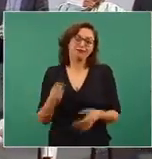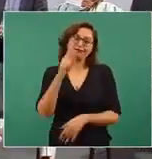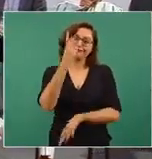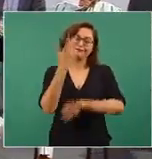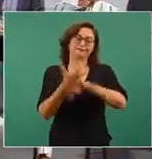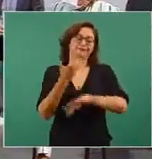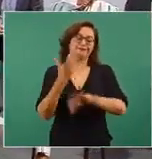encarcelado en Estados Unidos.